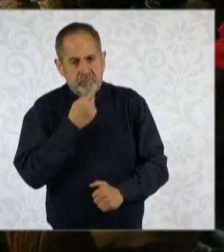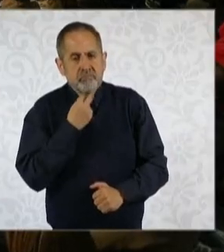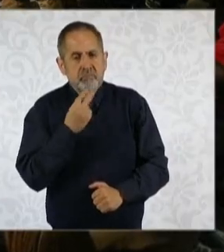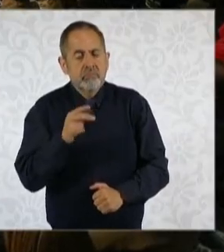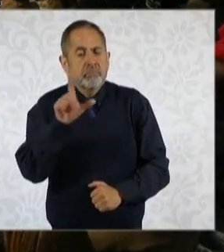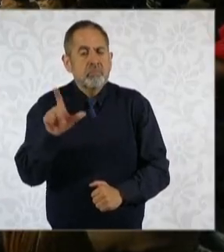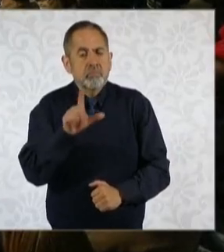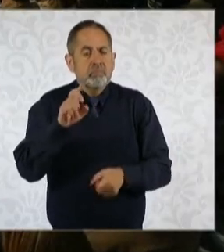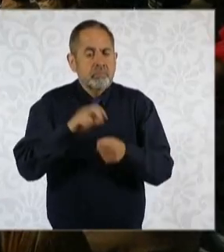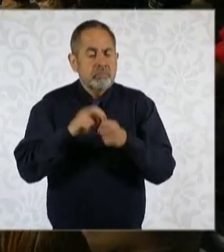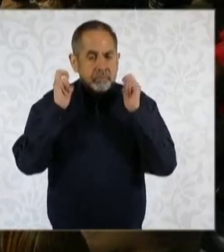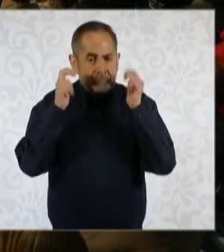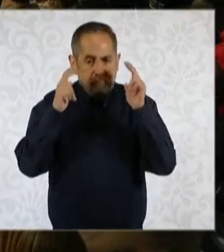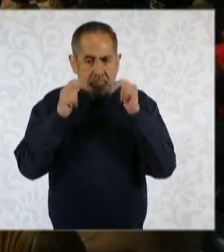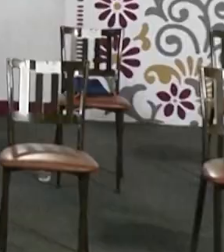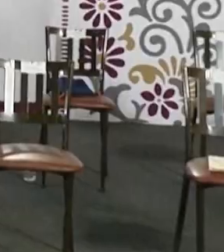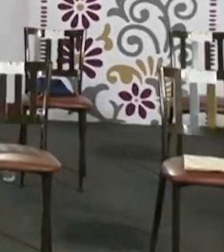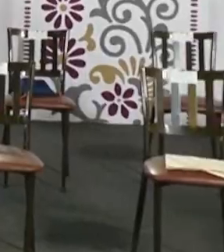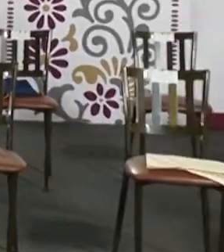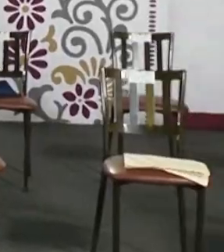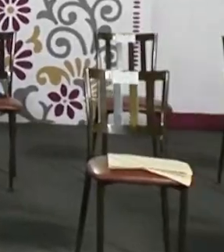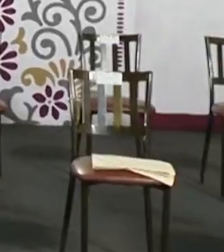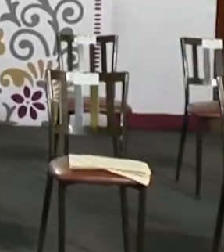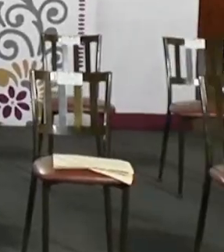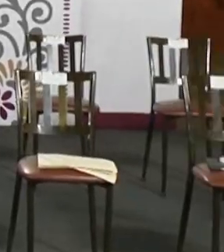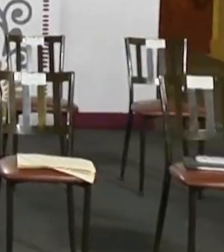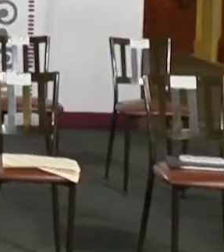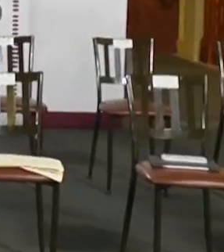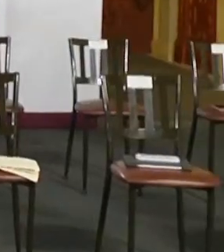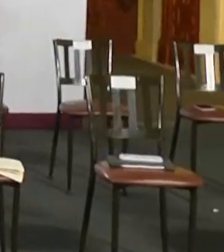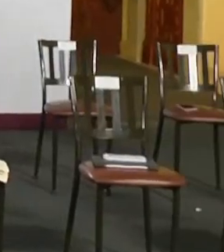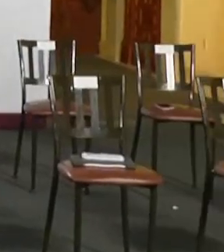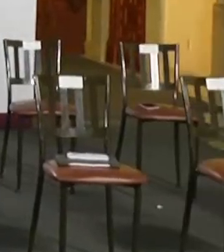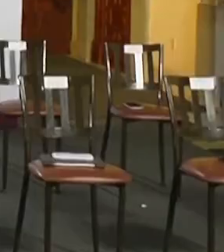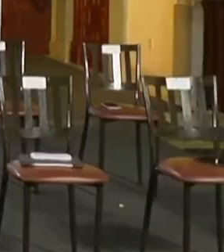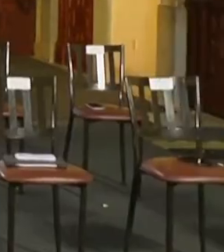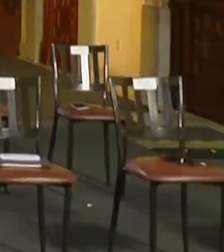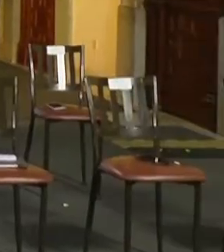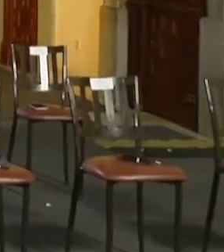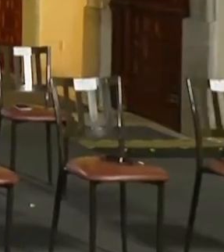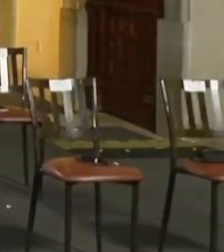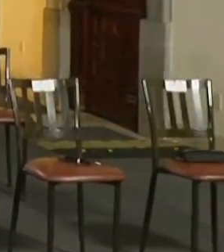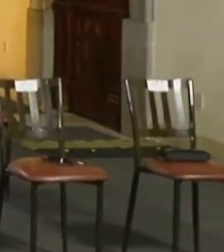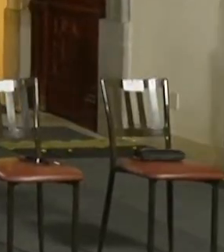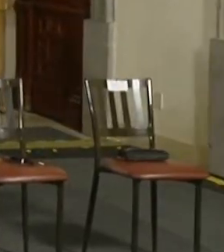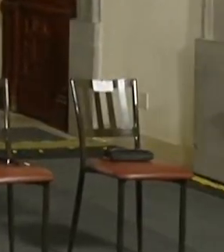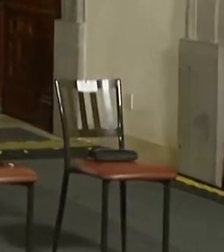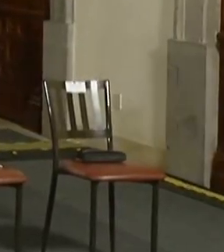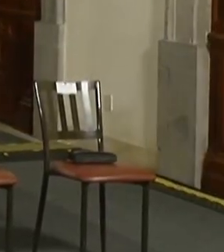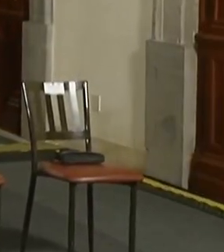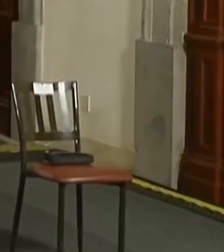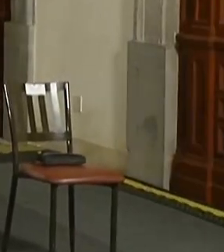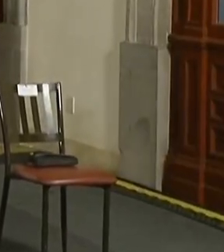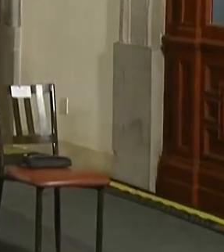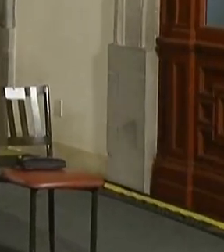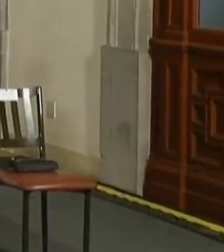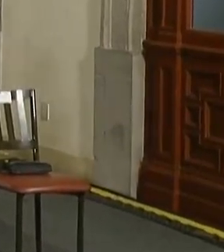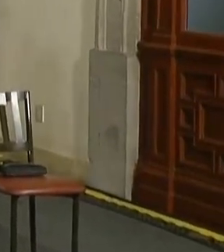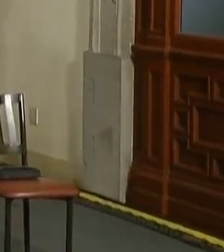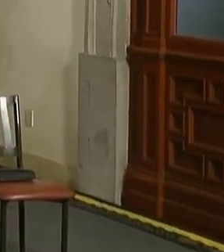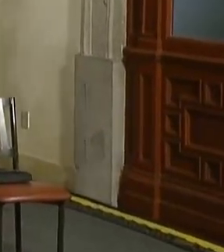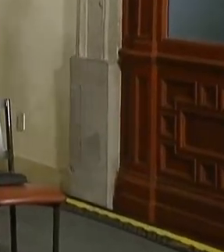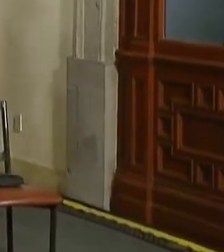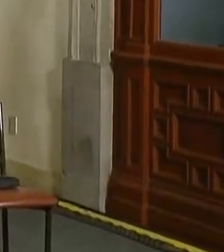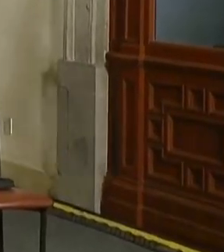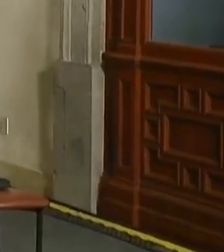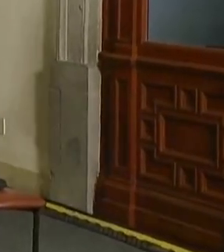también confirmó que las autoridades mexicanas ya están en contacto con las embajadas respectivas para dar apoyo a los familiares de las víctimas.